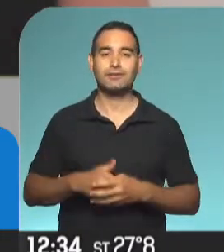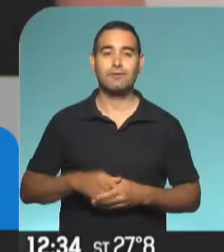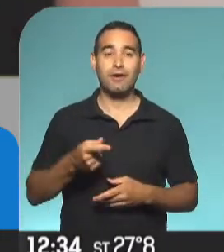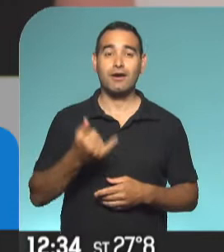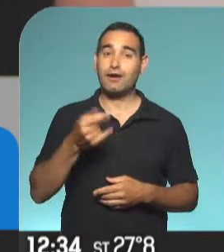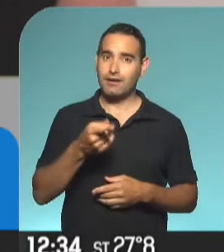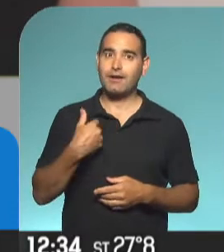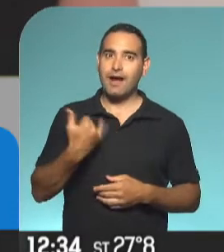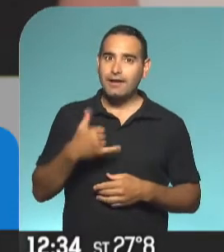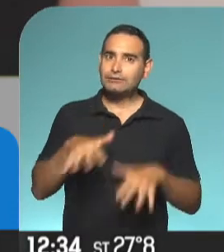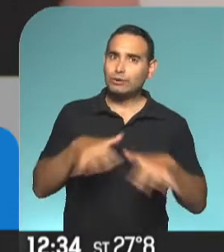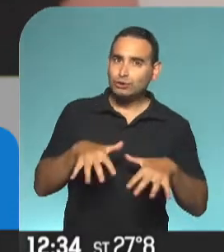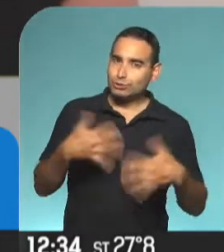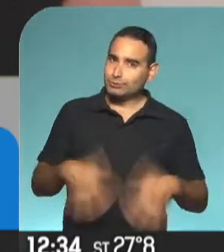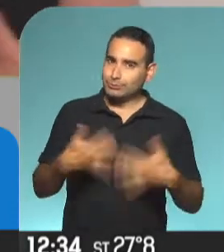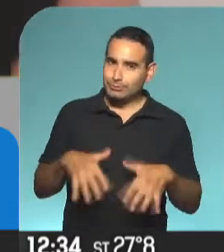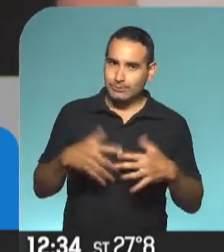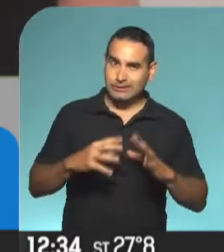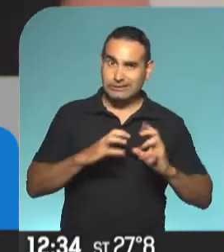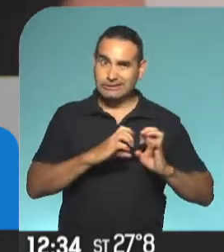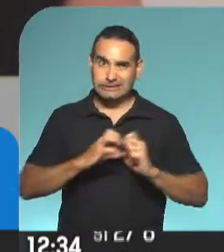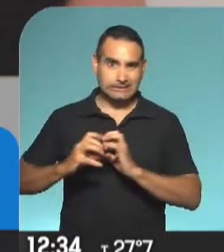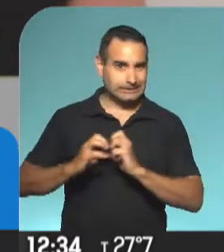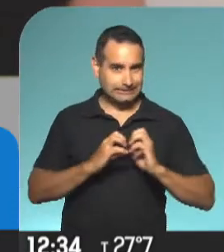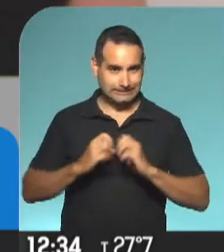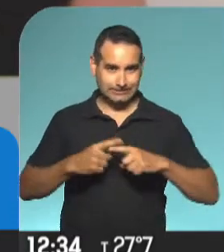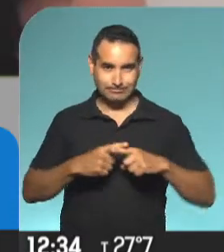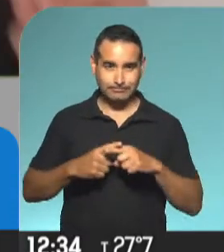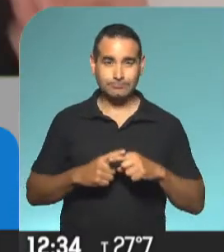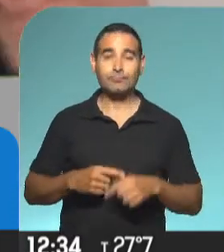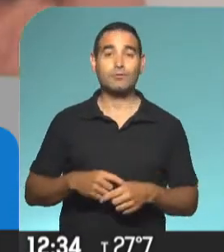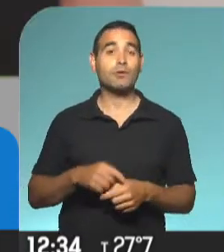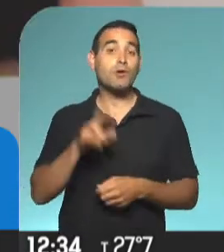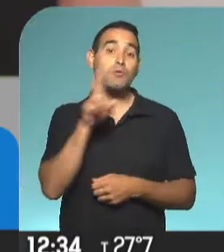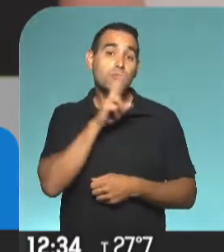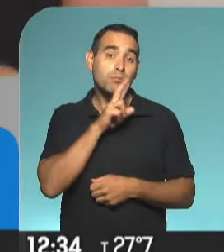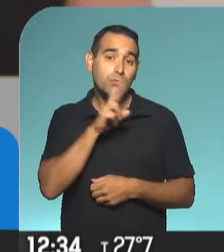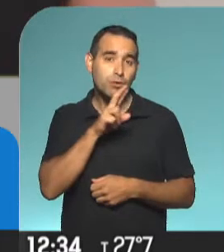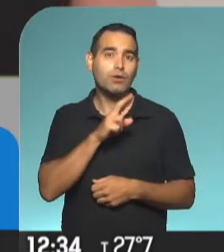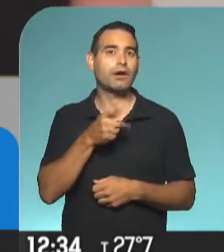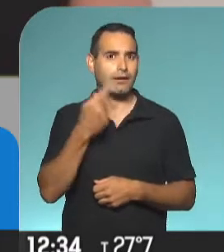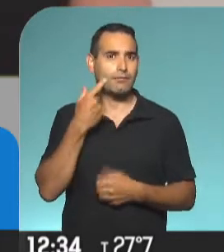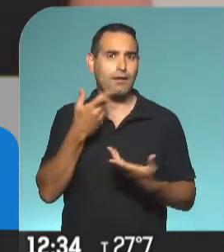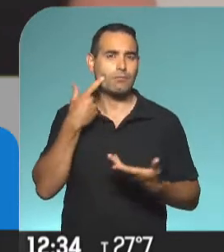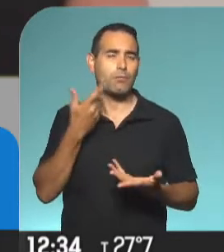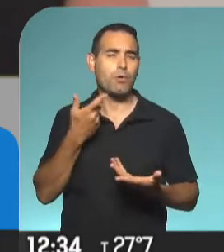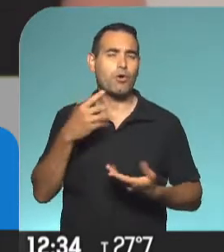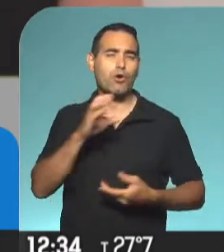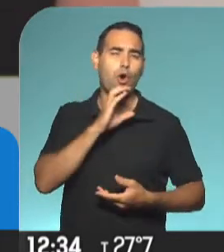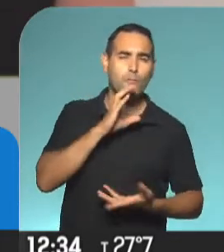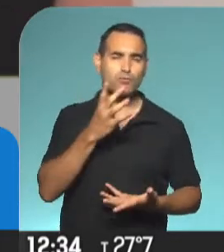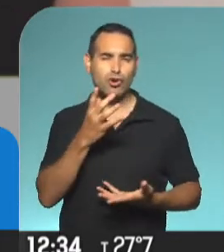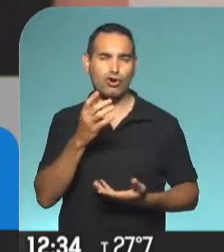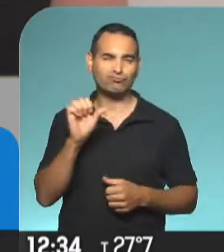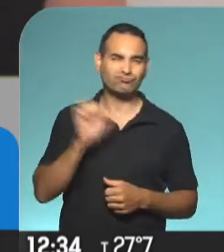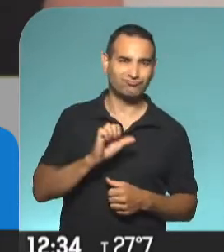en la mano y entonces hay una situación de mucha explosión inminente, Julieta Ballina le aporta la profundidad tragicómica a esta historia,